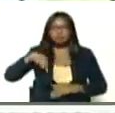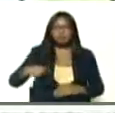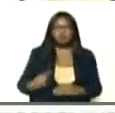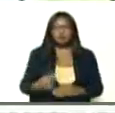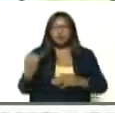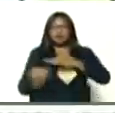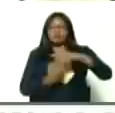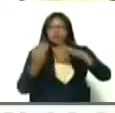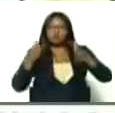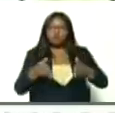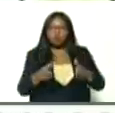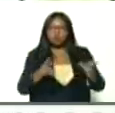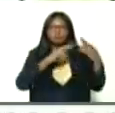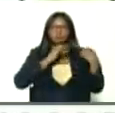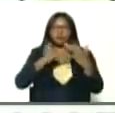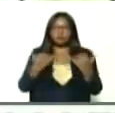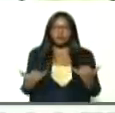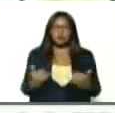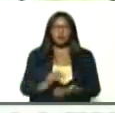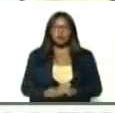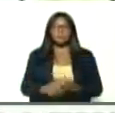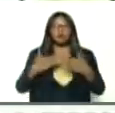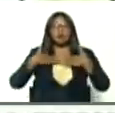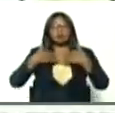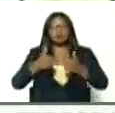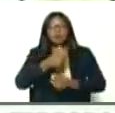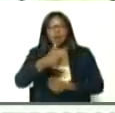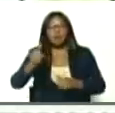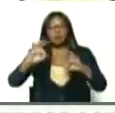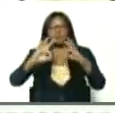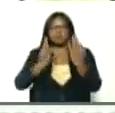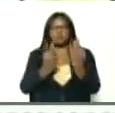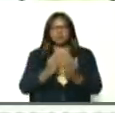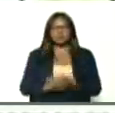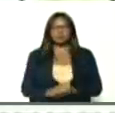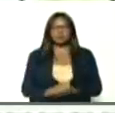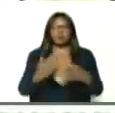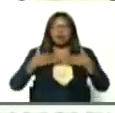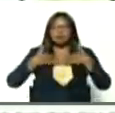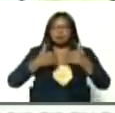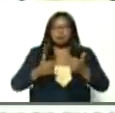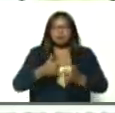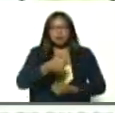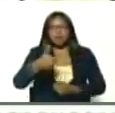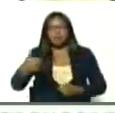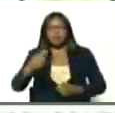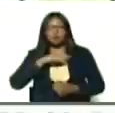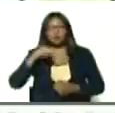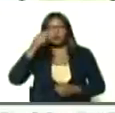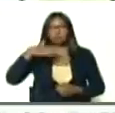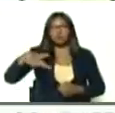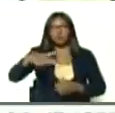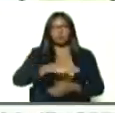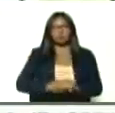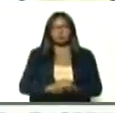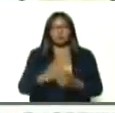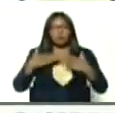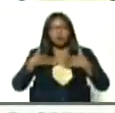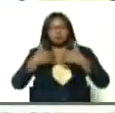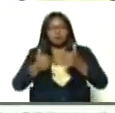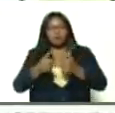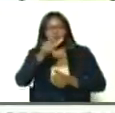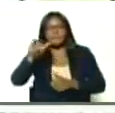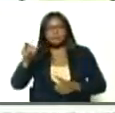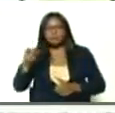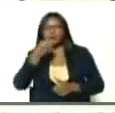instituciones, y lo hacemos, por la salud, de la familia, por la salud, de nuestro pueblo, por la salud, de la